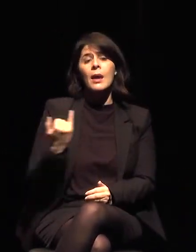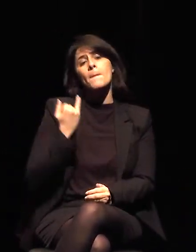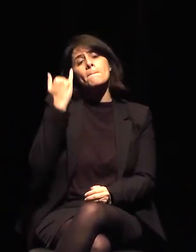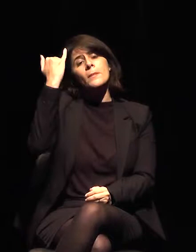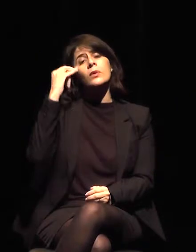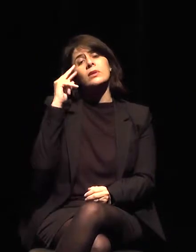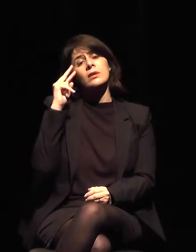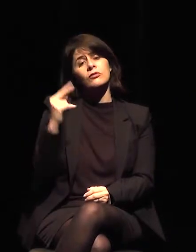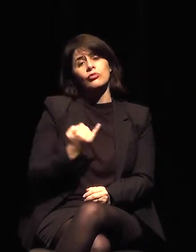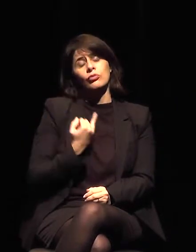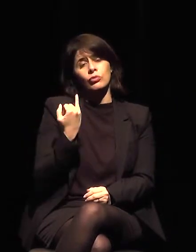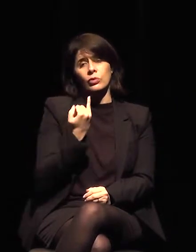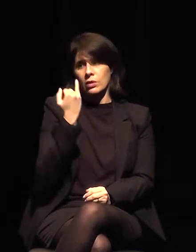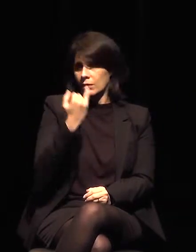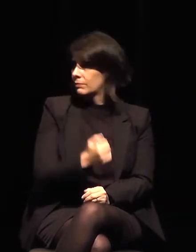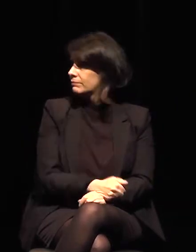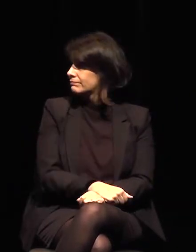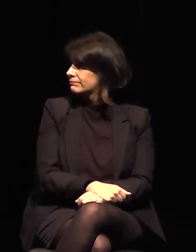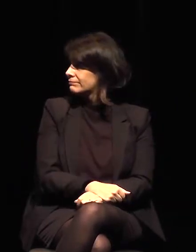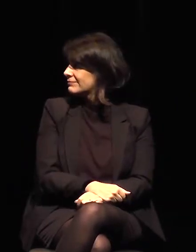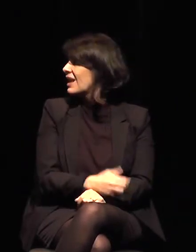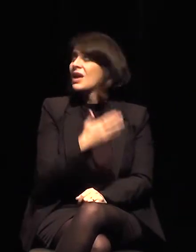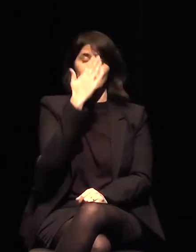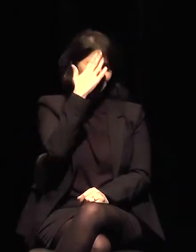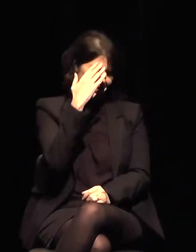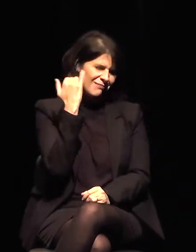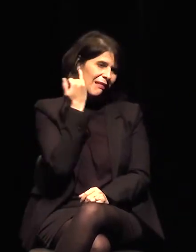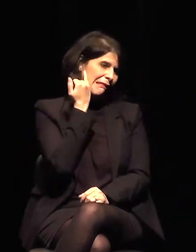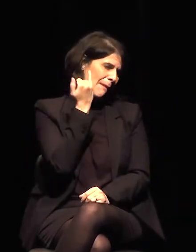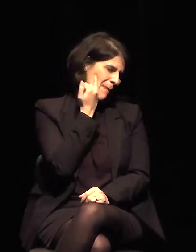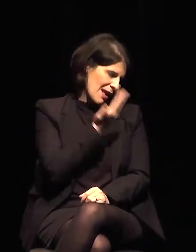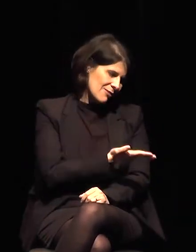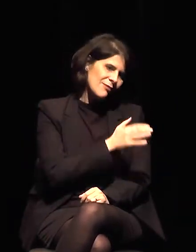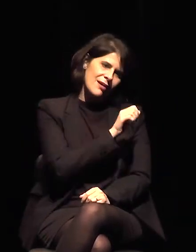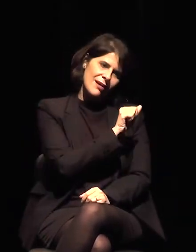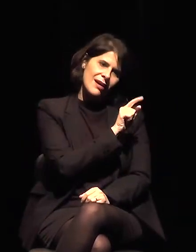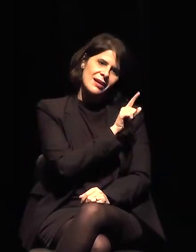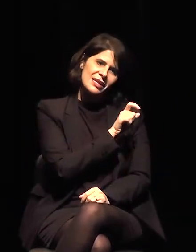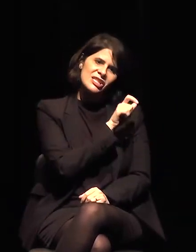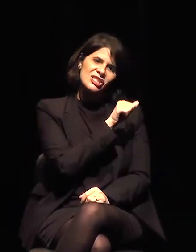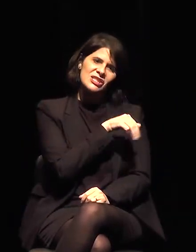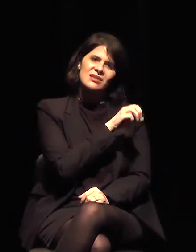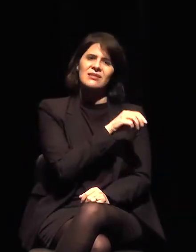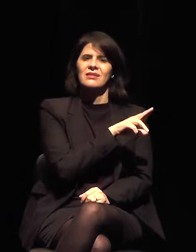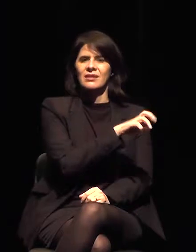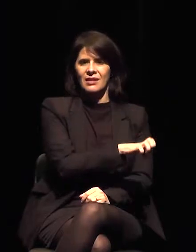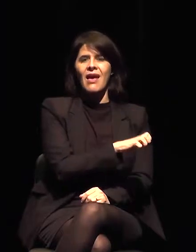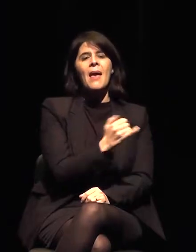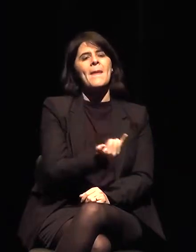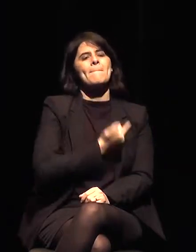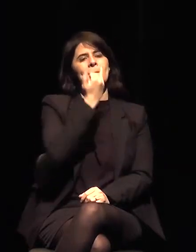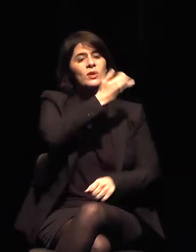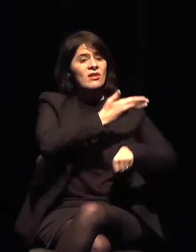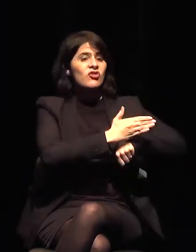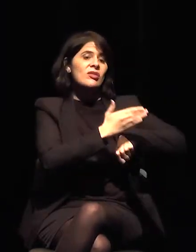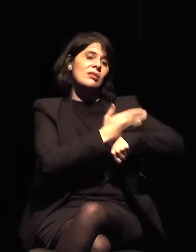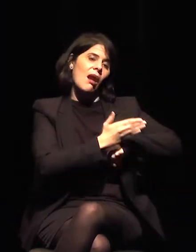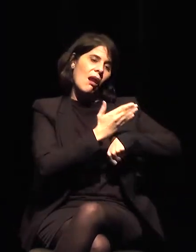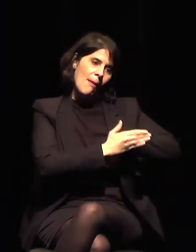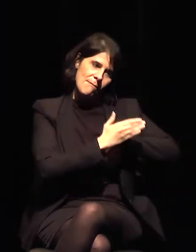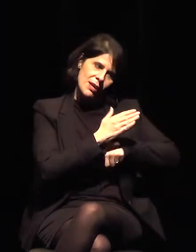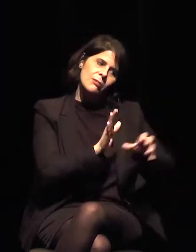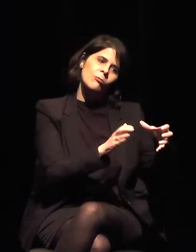sea, Alexandre, que se capacite al personal de la Secretaría General de Ingresos. Una vez en el